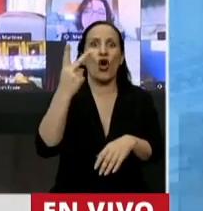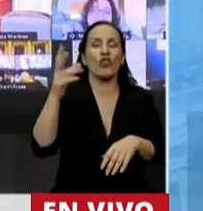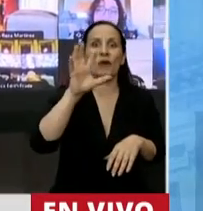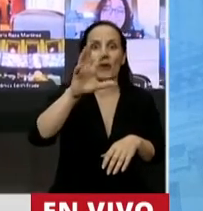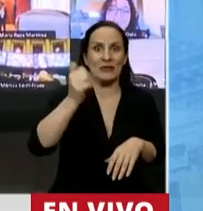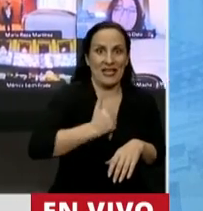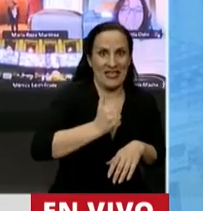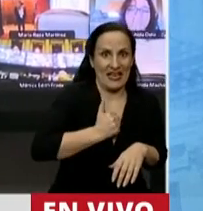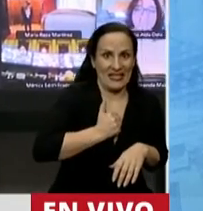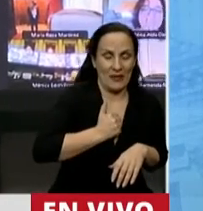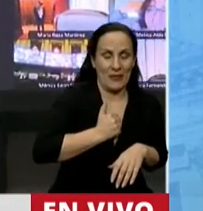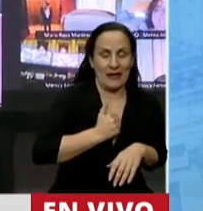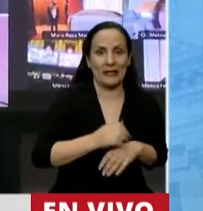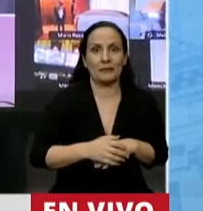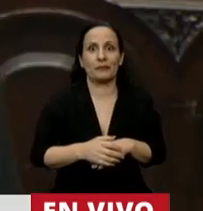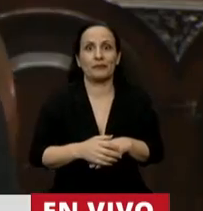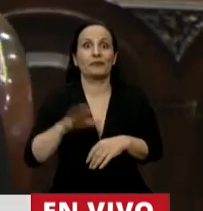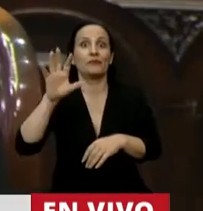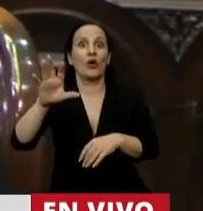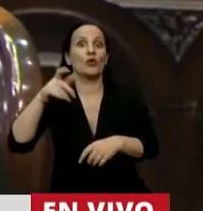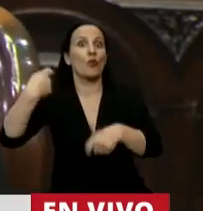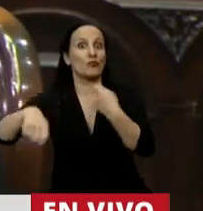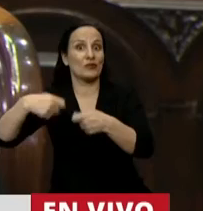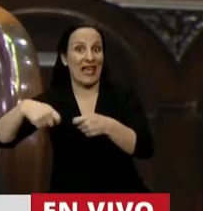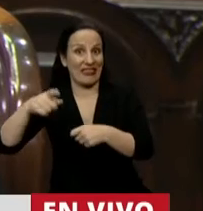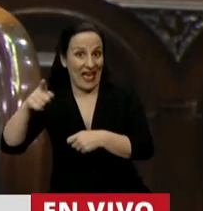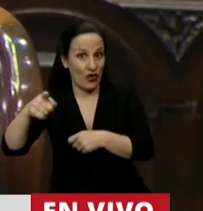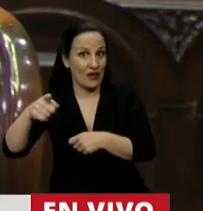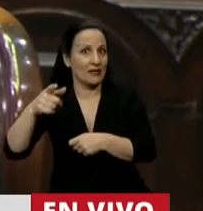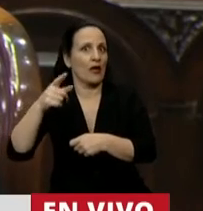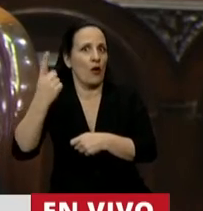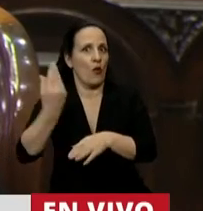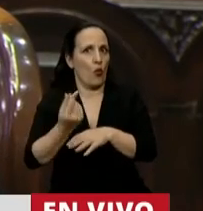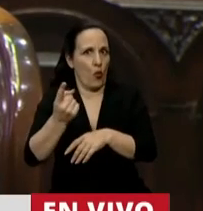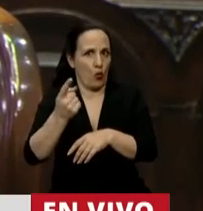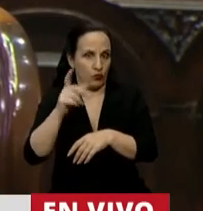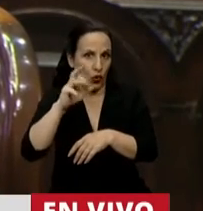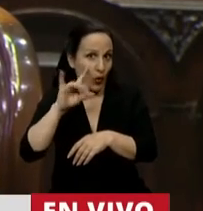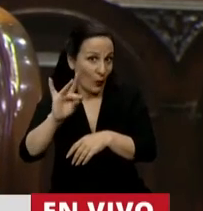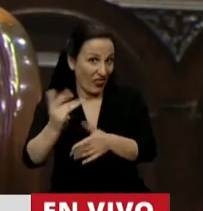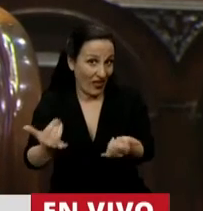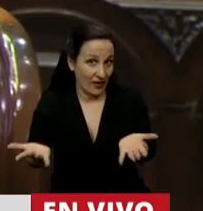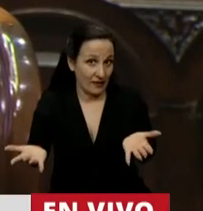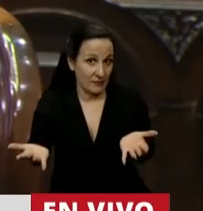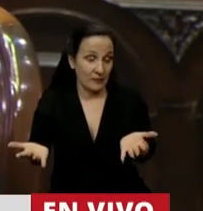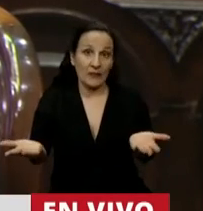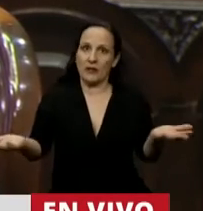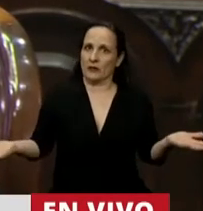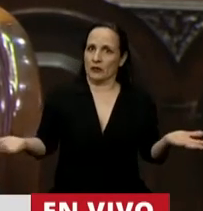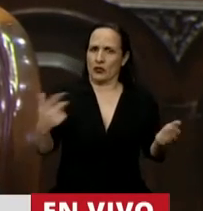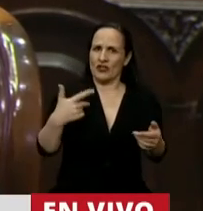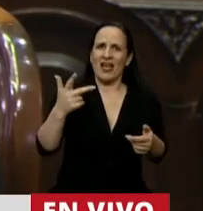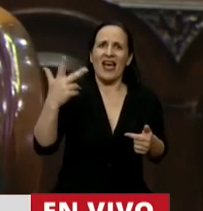y un compañero de Santiago del Estero. Y en ese sentido, les voy a hacer un contrafáctico. ¿Cómo